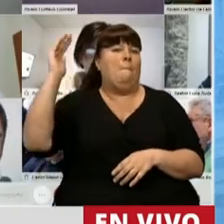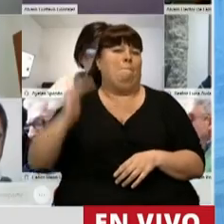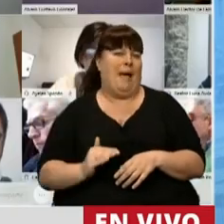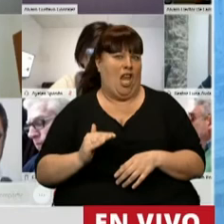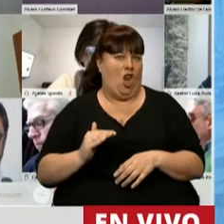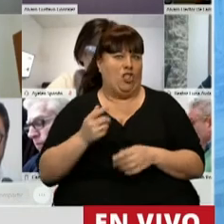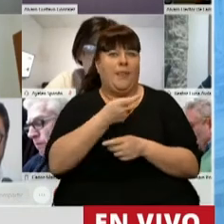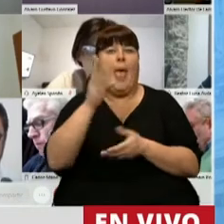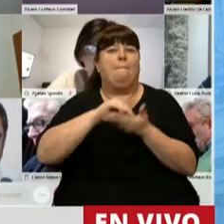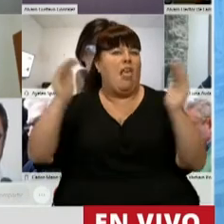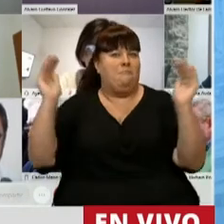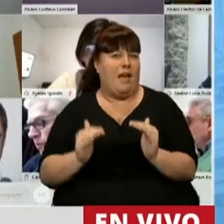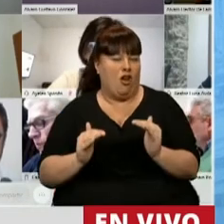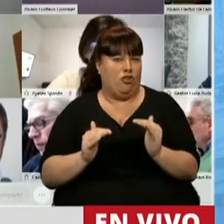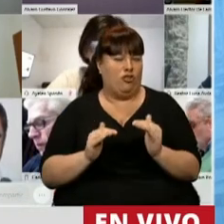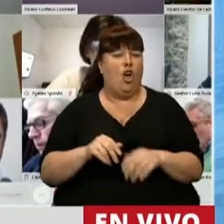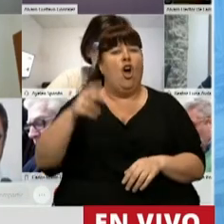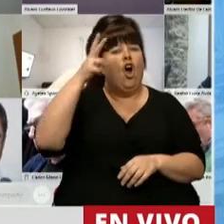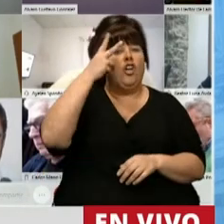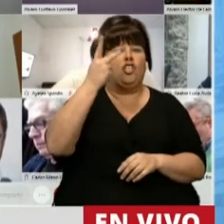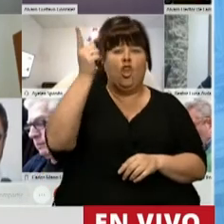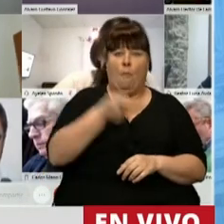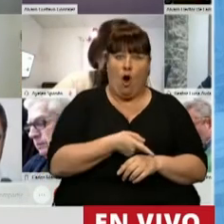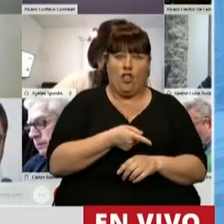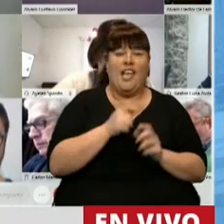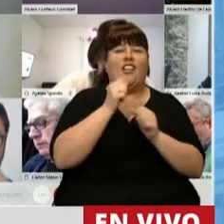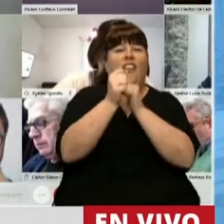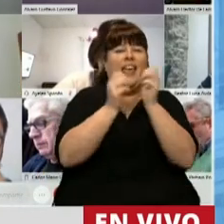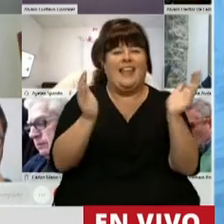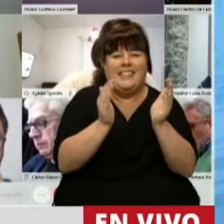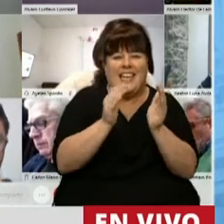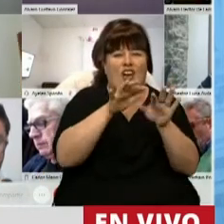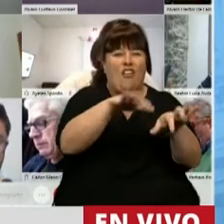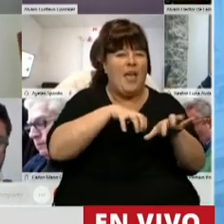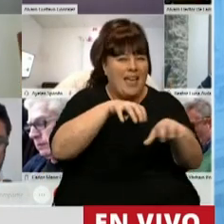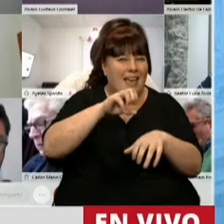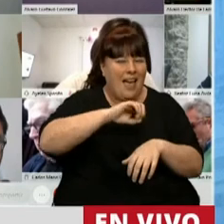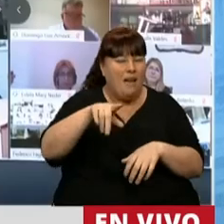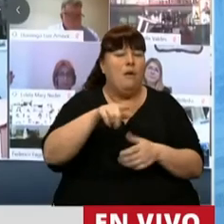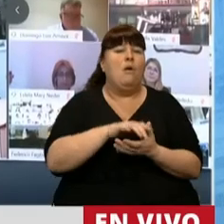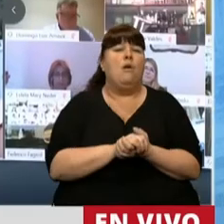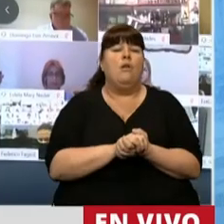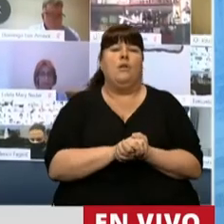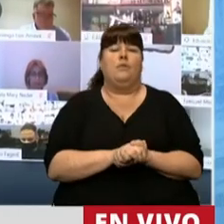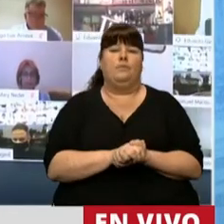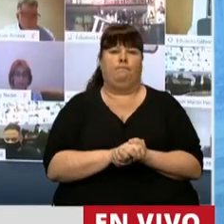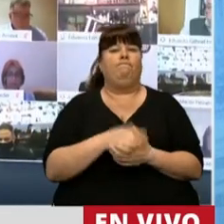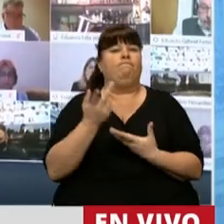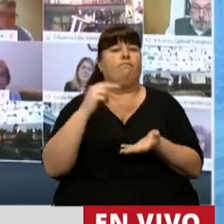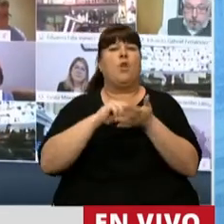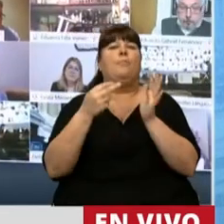menos de su dotación de personal. El 82% de los pequeños y medianos productores ha tenido